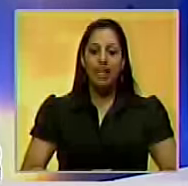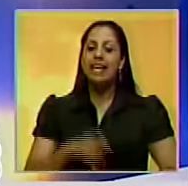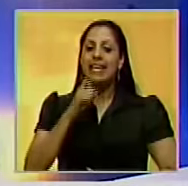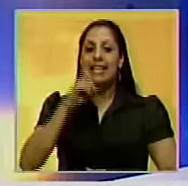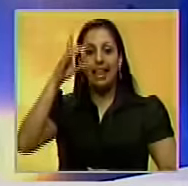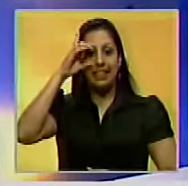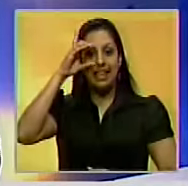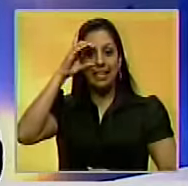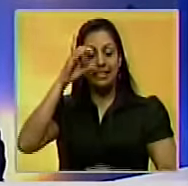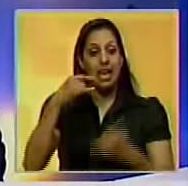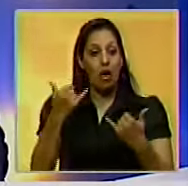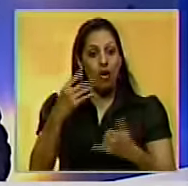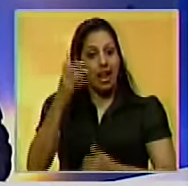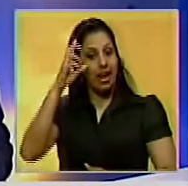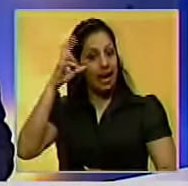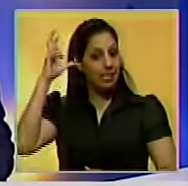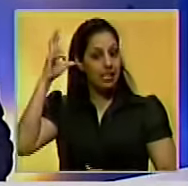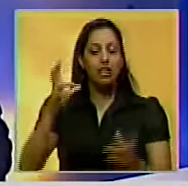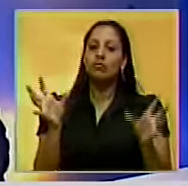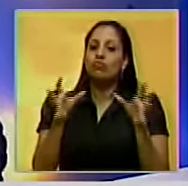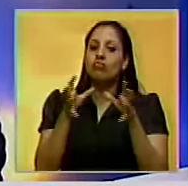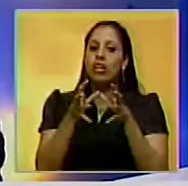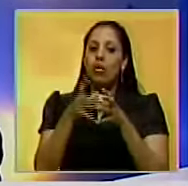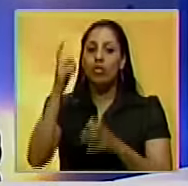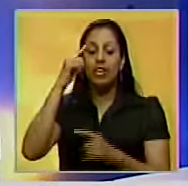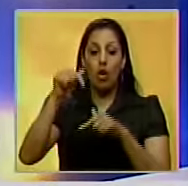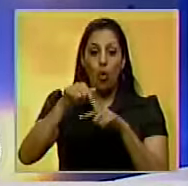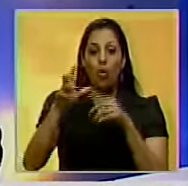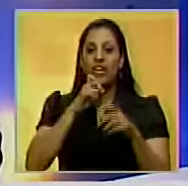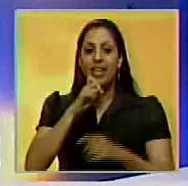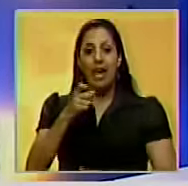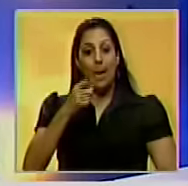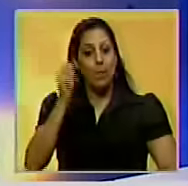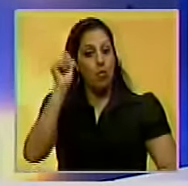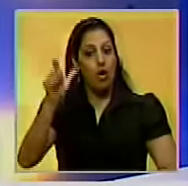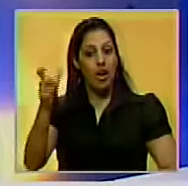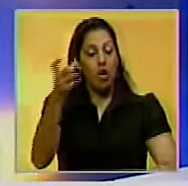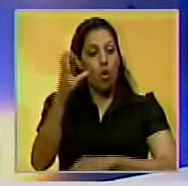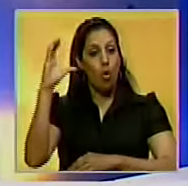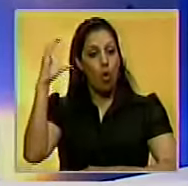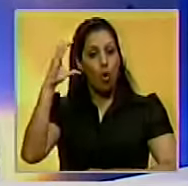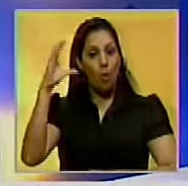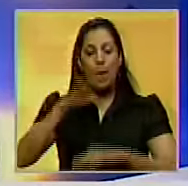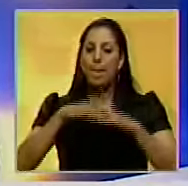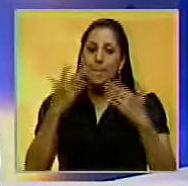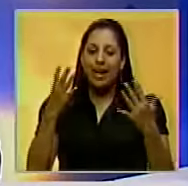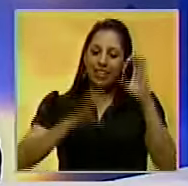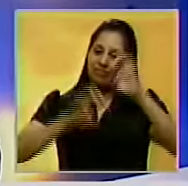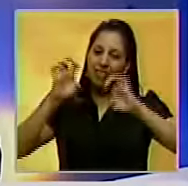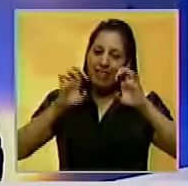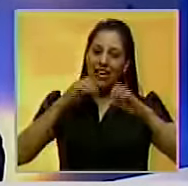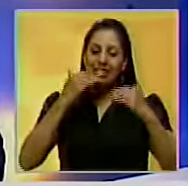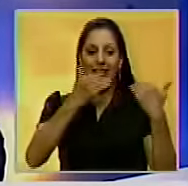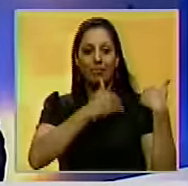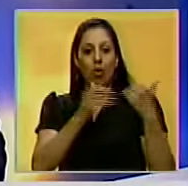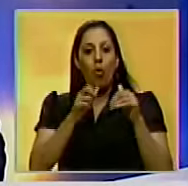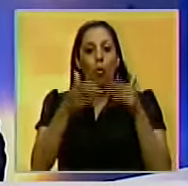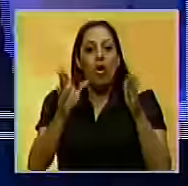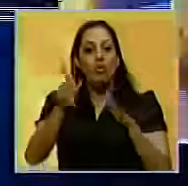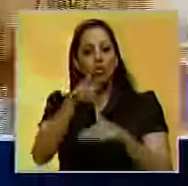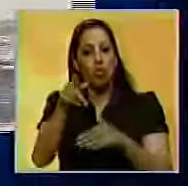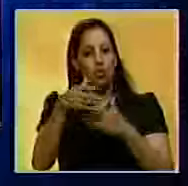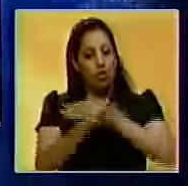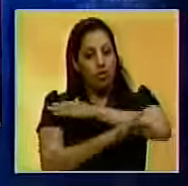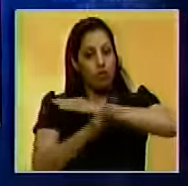Elsie Rodríguez, Canciller de la República, se reunirá en el día de hoy con su homóloga de Colombia, María Ángela Holguín, para analizar la reapertura de la frontera.